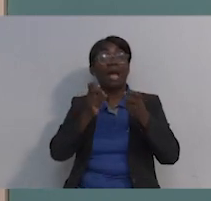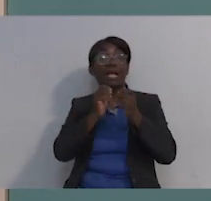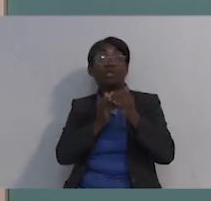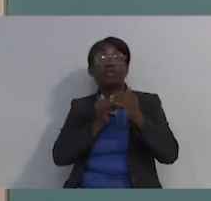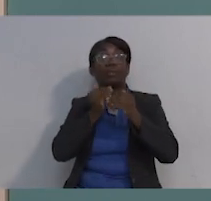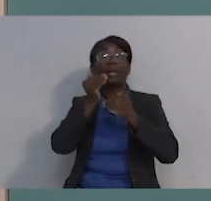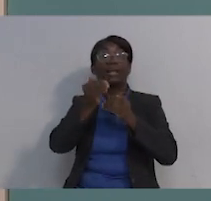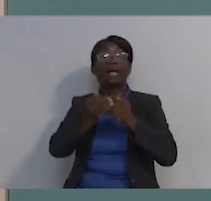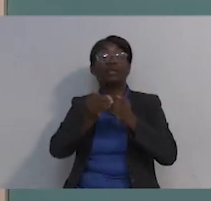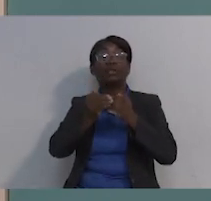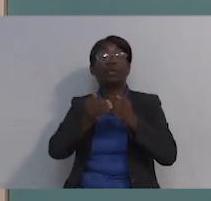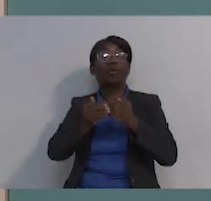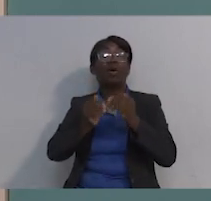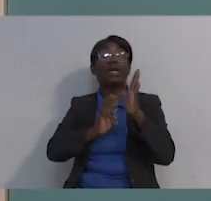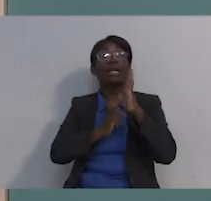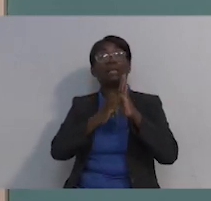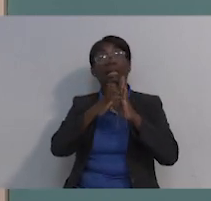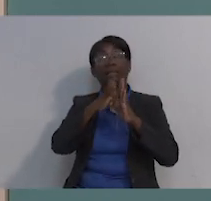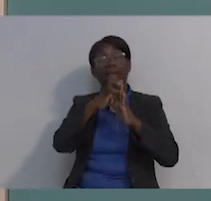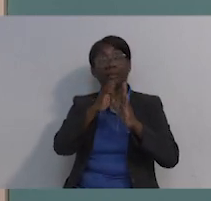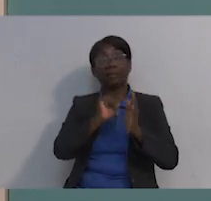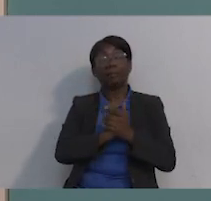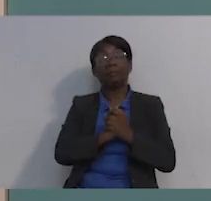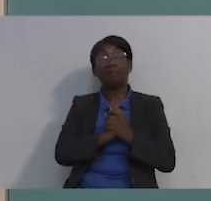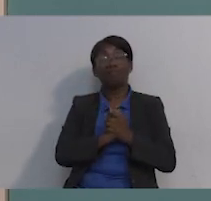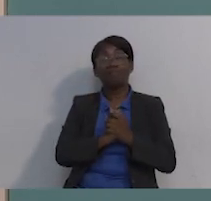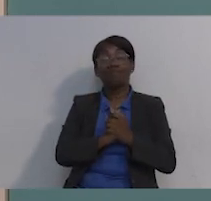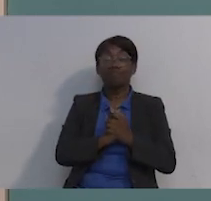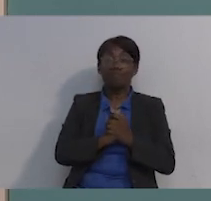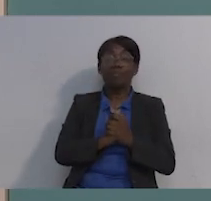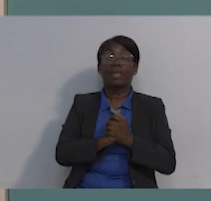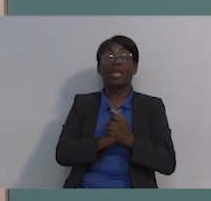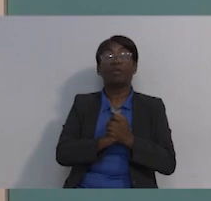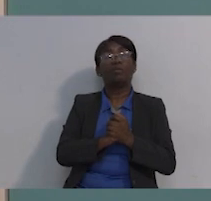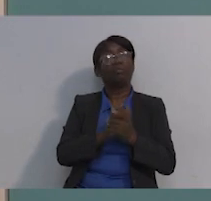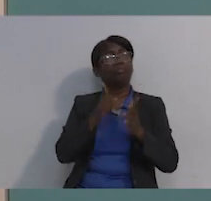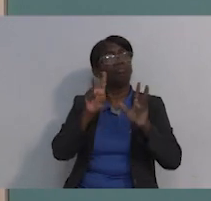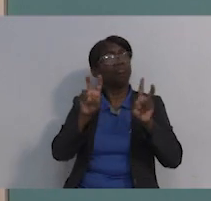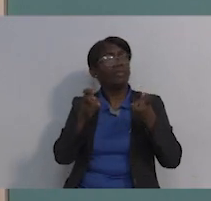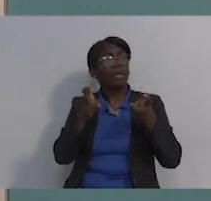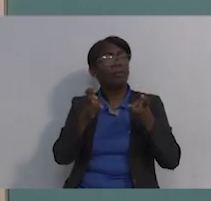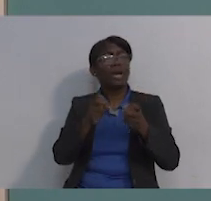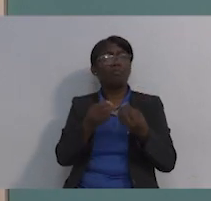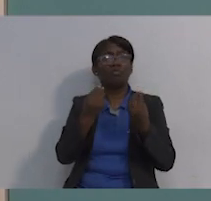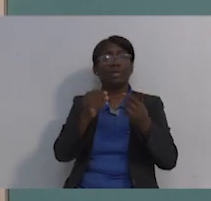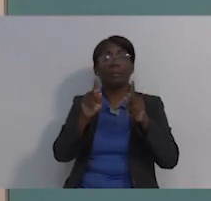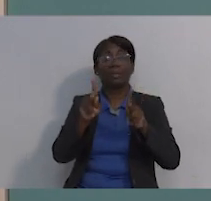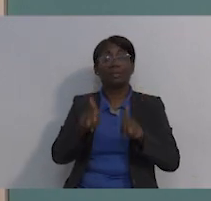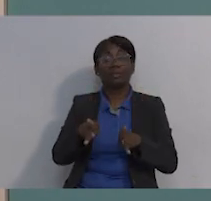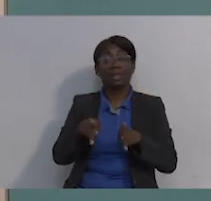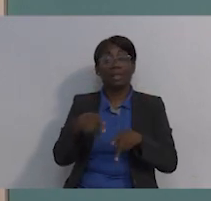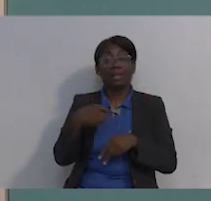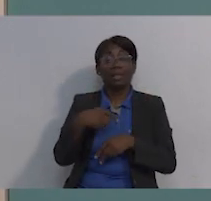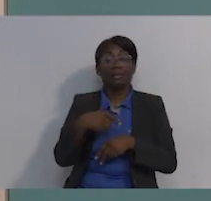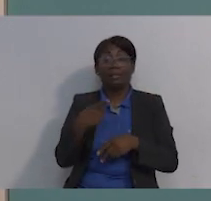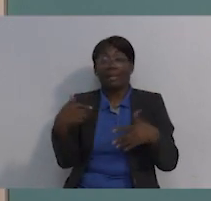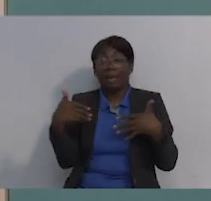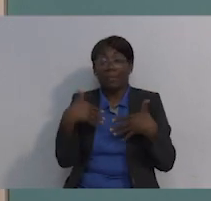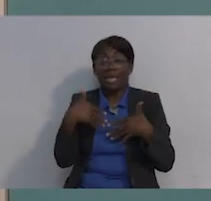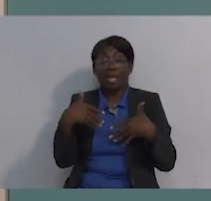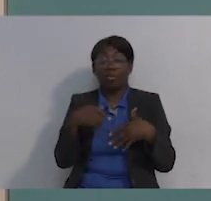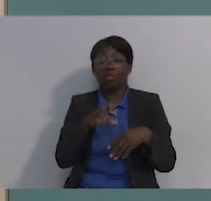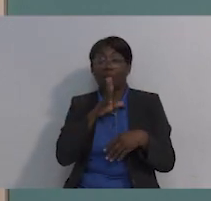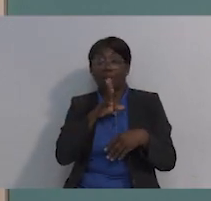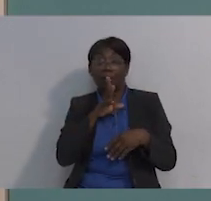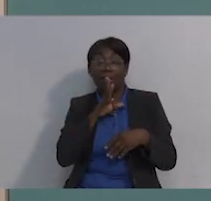superando el desafío del cáncer. Es un tema que a mucha gente le da miedo hablar. Cuando oye la